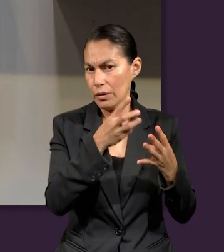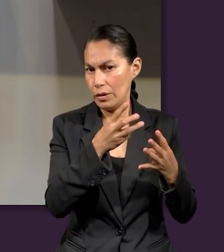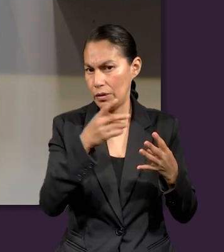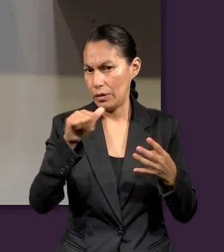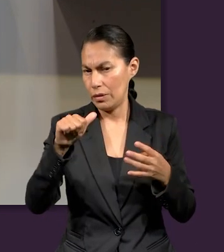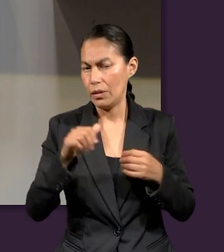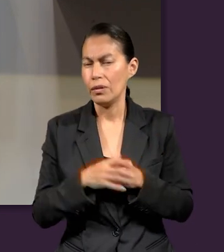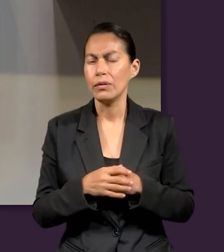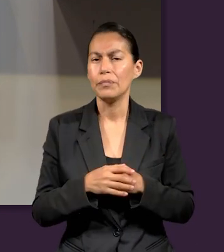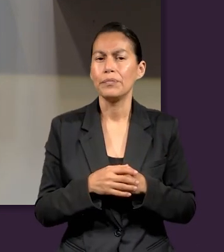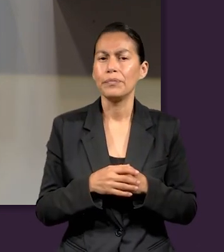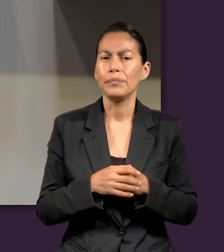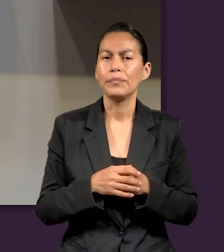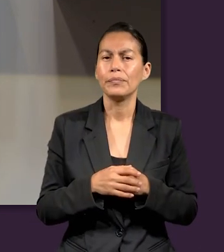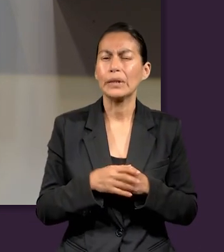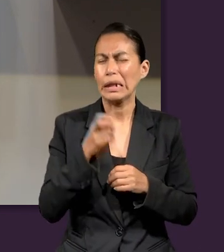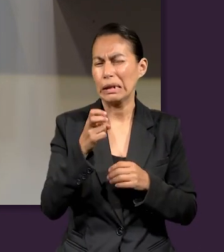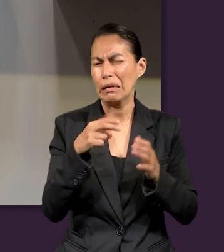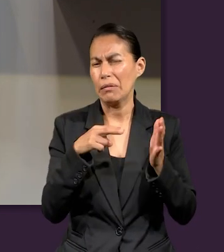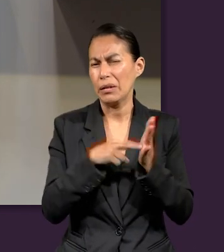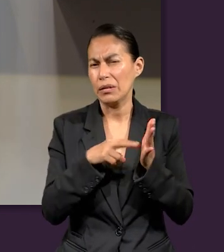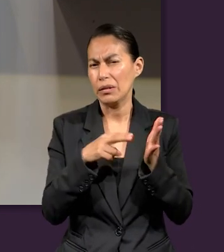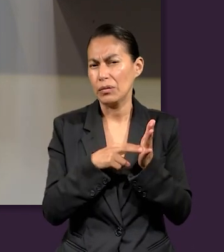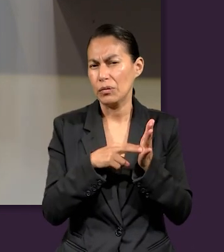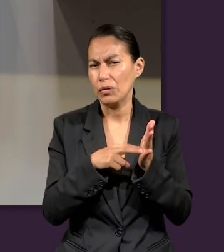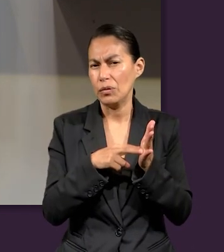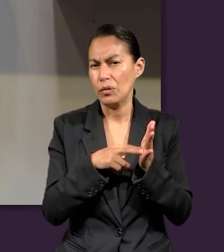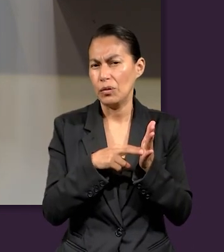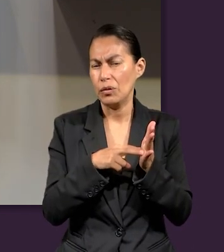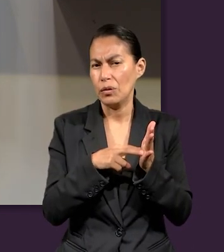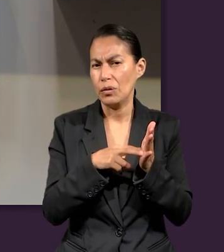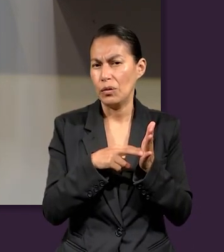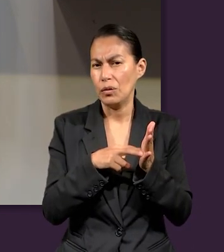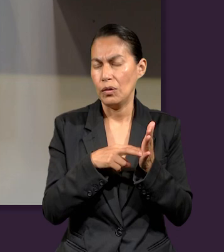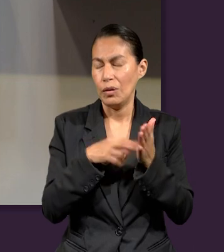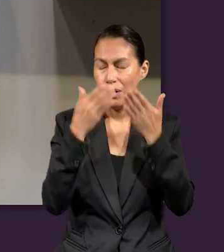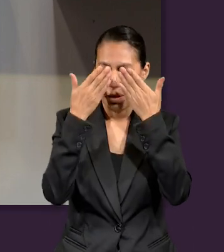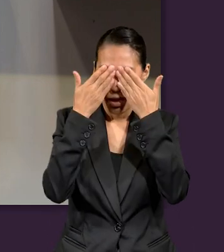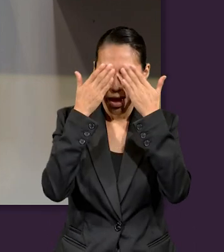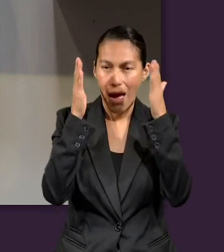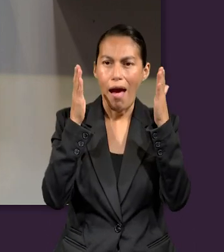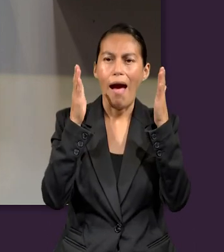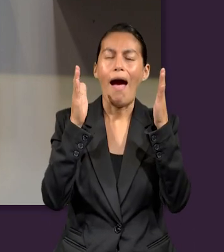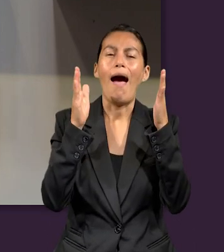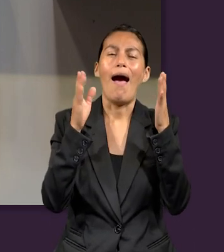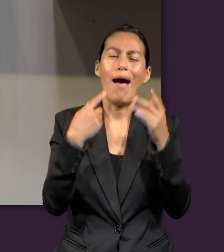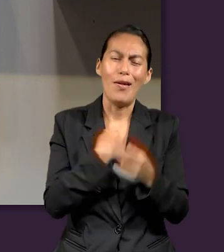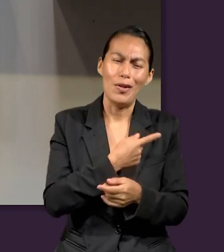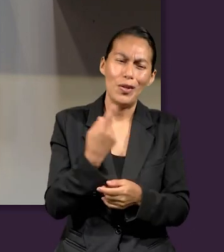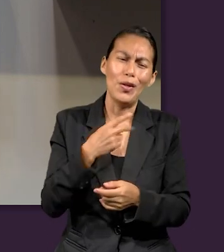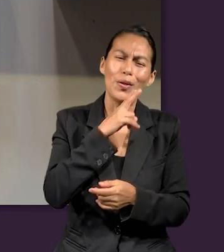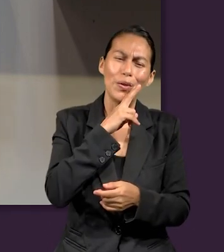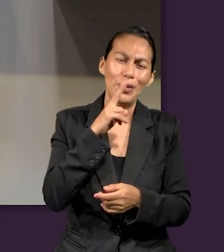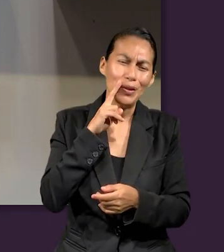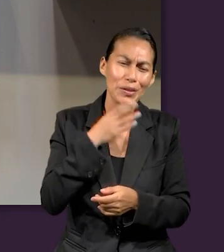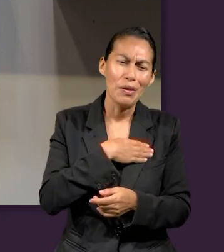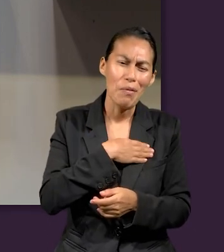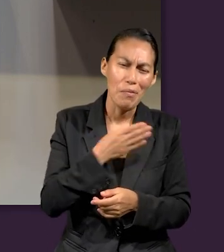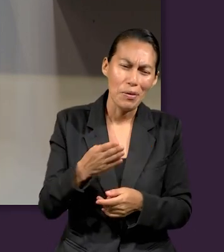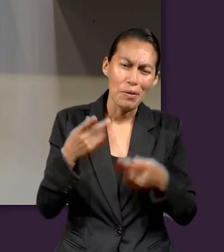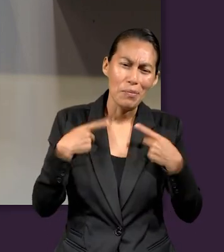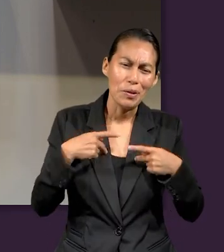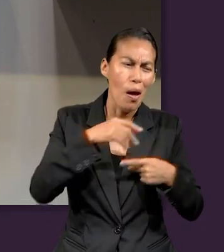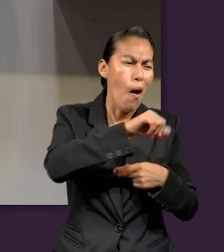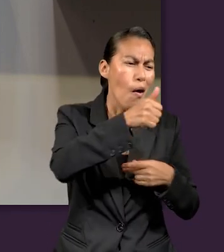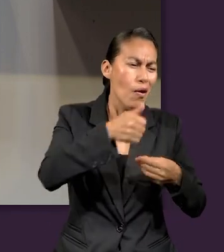debiese ayudar para que la buena noticia la podamos compartir con otras personas. Porque no sé si alguno de ustedes